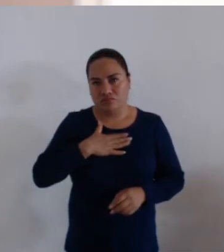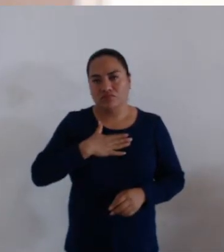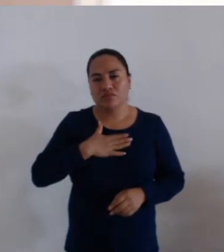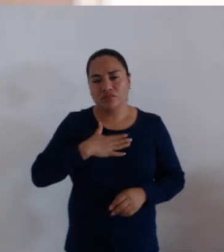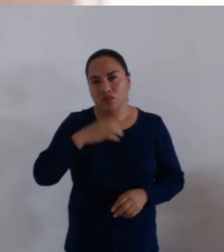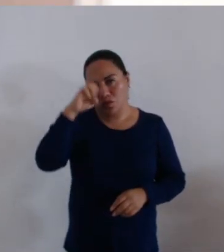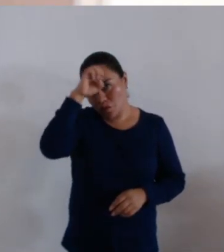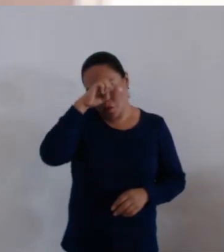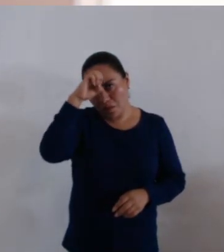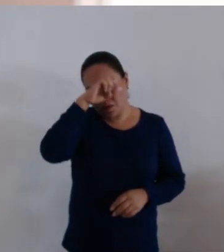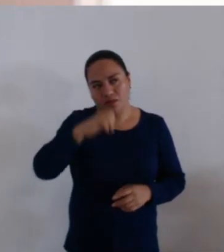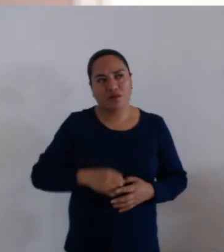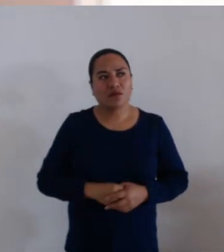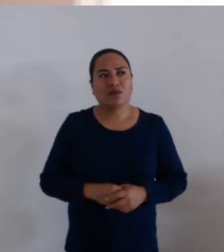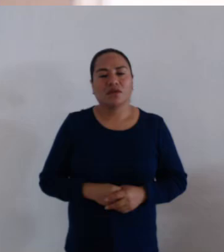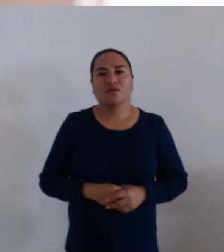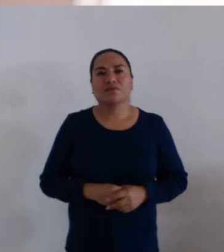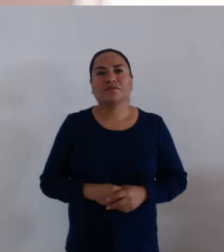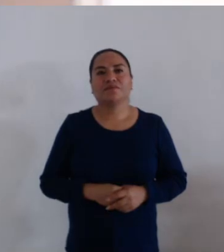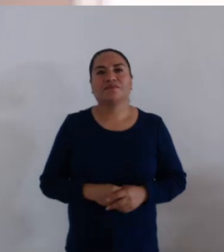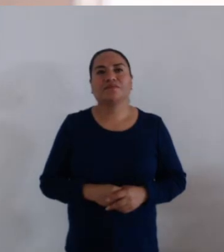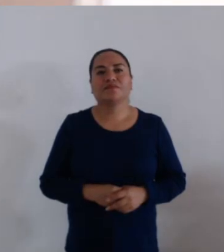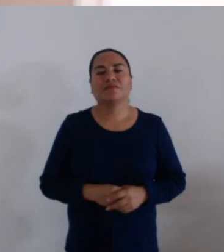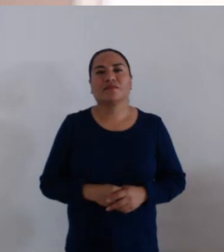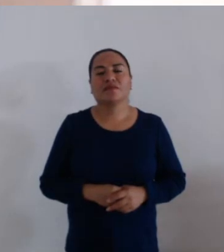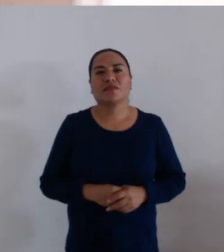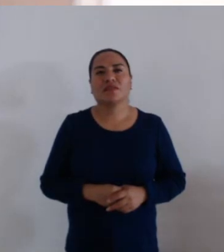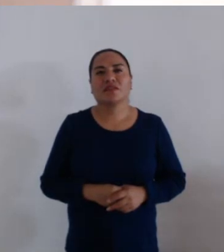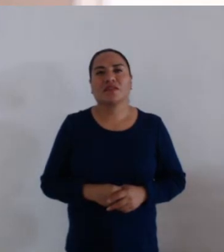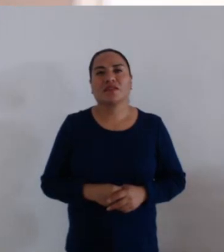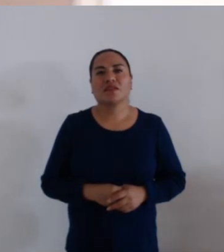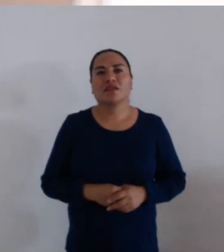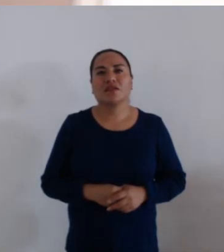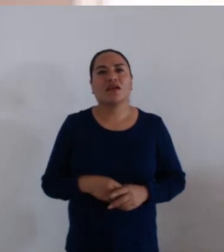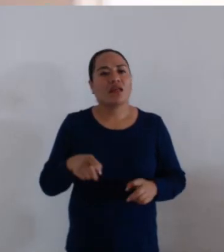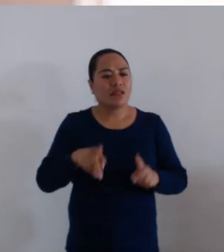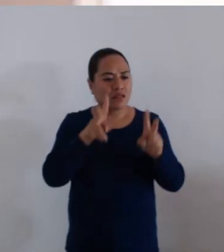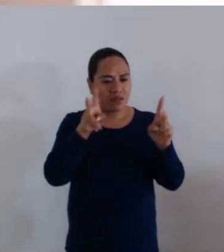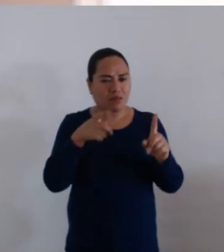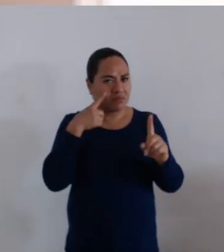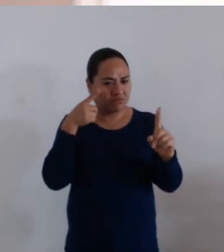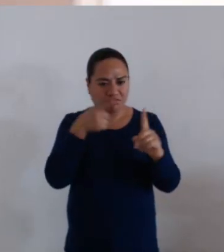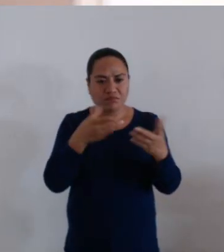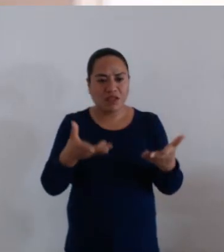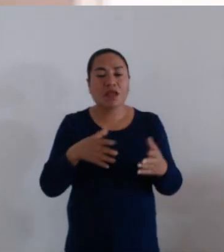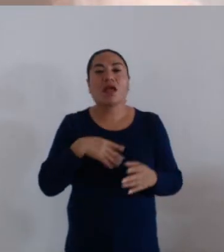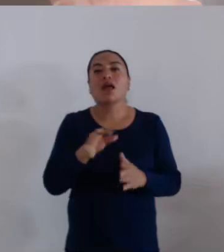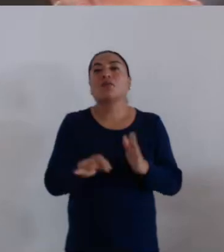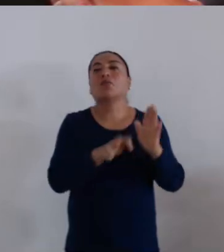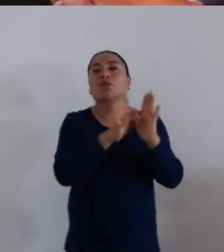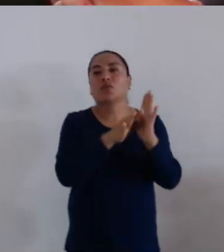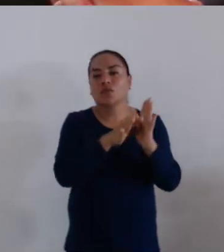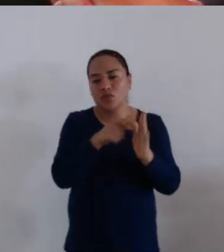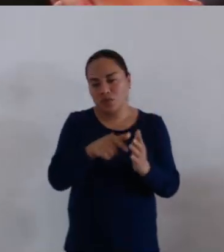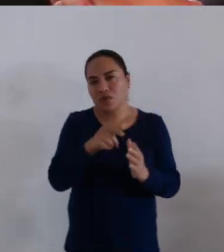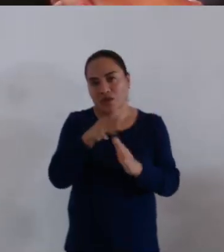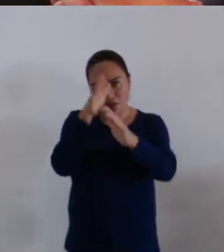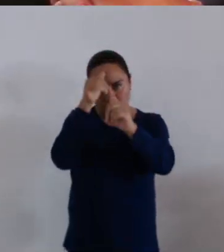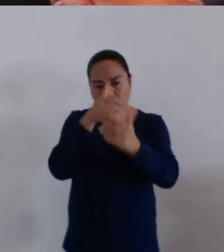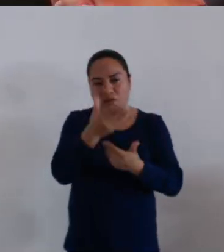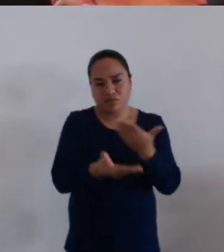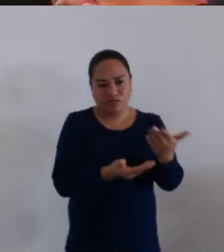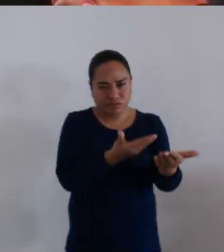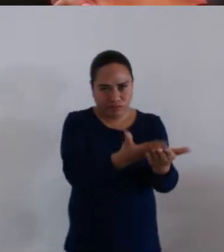precisamente, no sólo en la alusión al punto de acuerdo que hoy se plantea